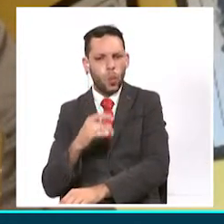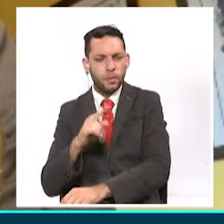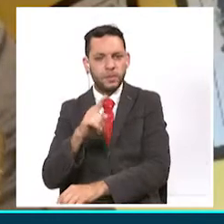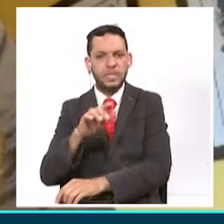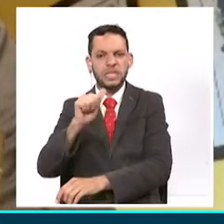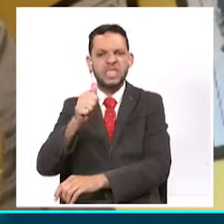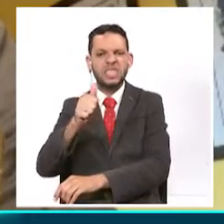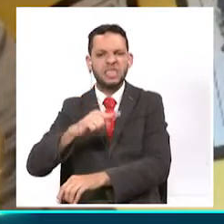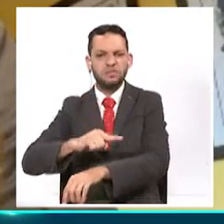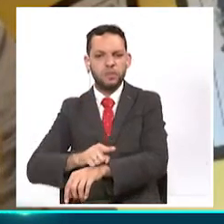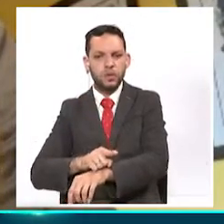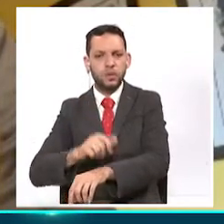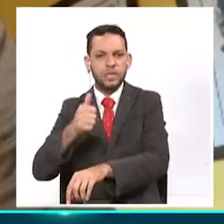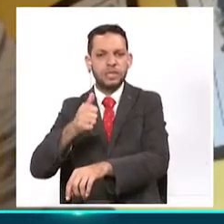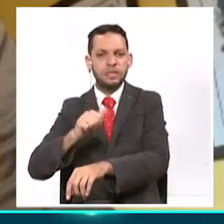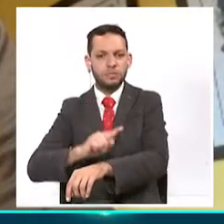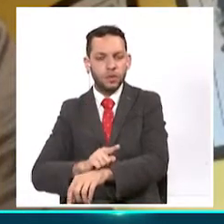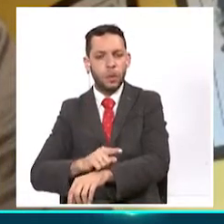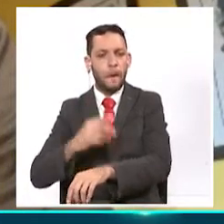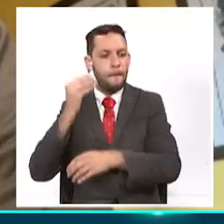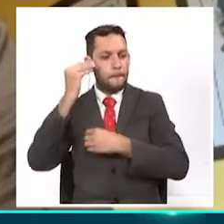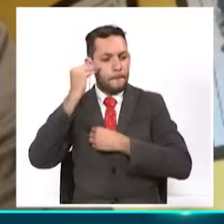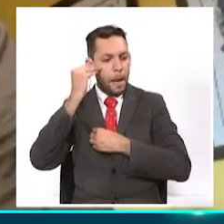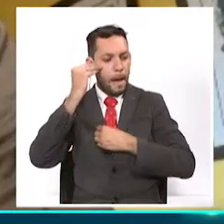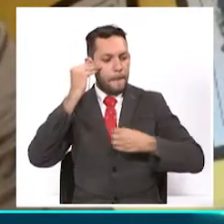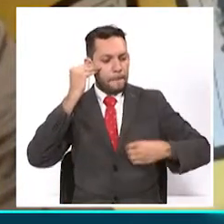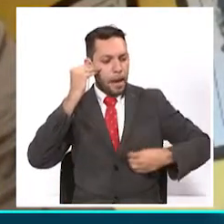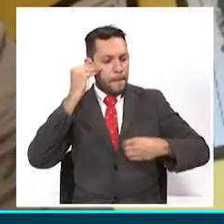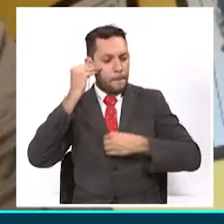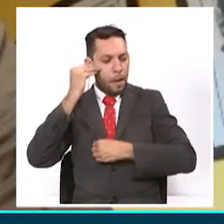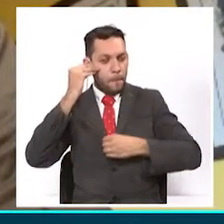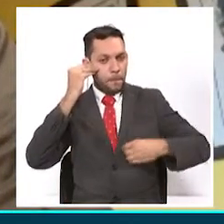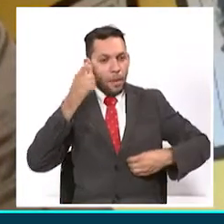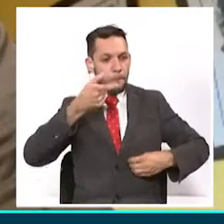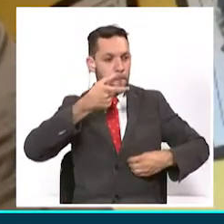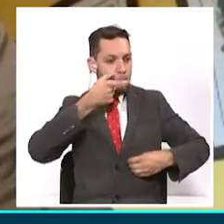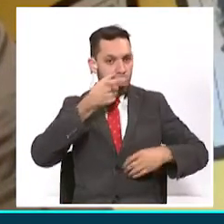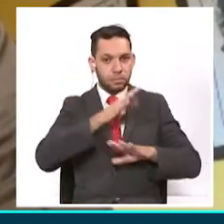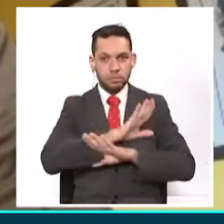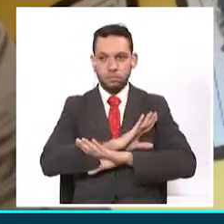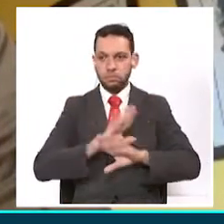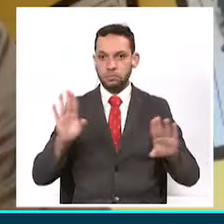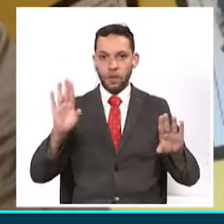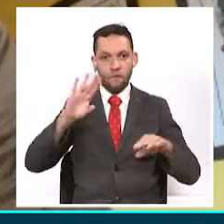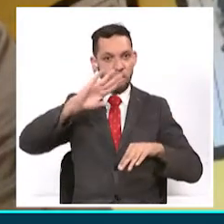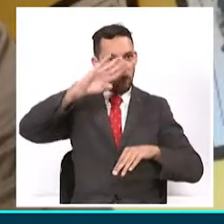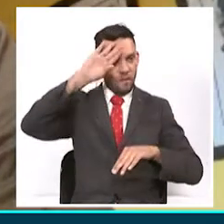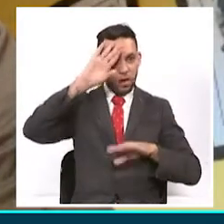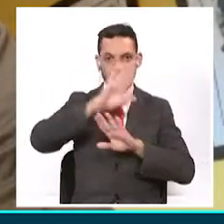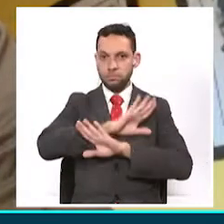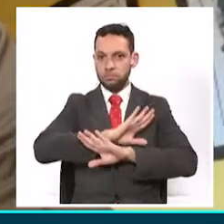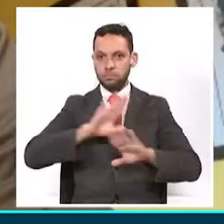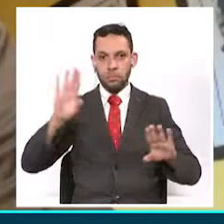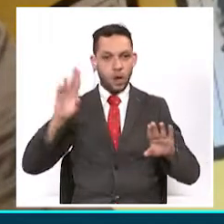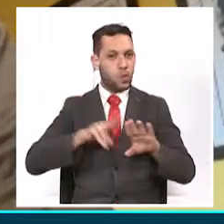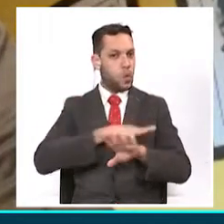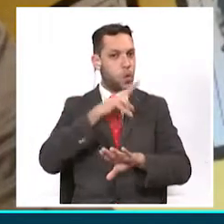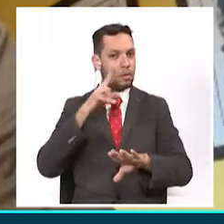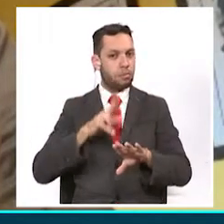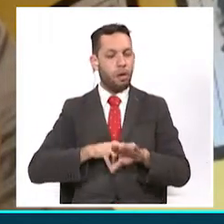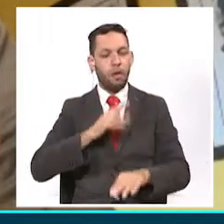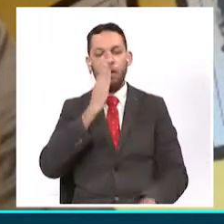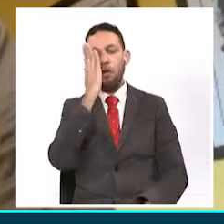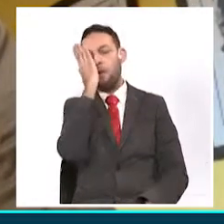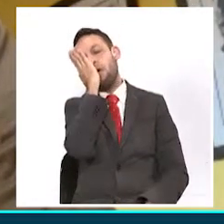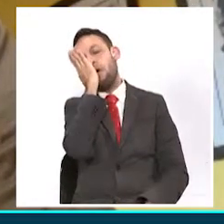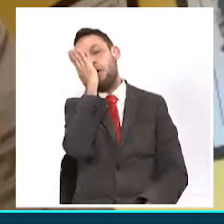minutos de chequeo por si había alguna reacción adversa. No la hubo. Dormí normal. No